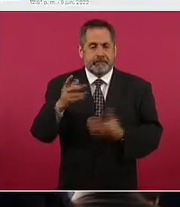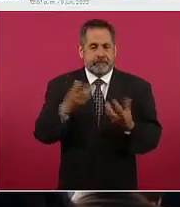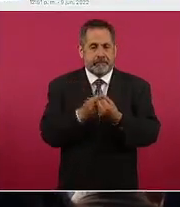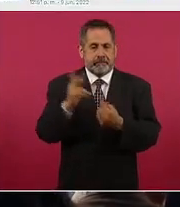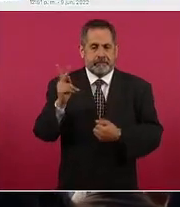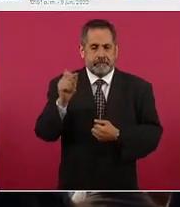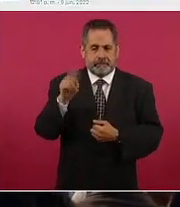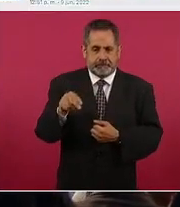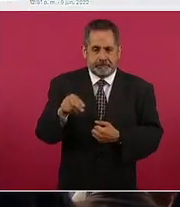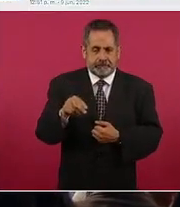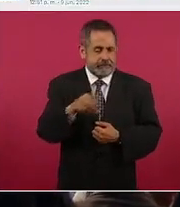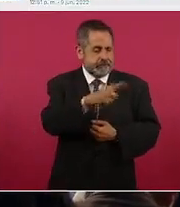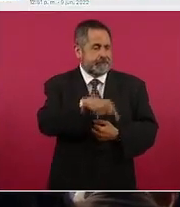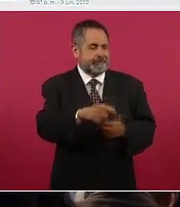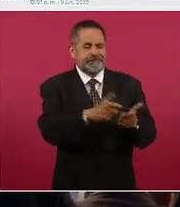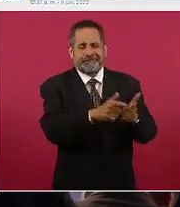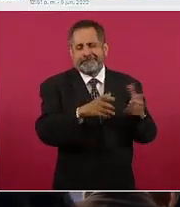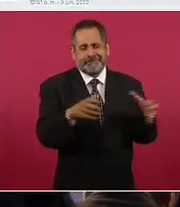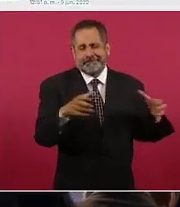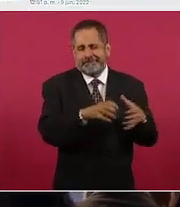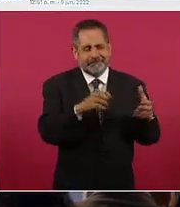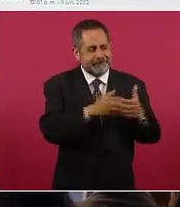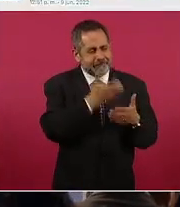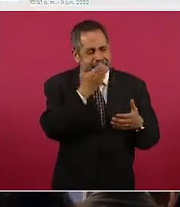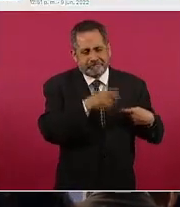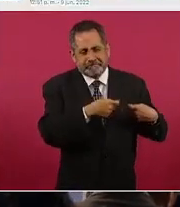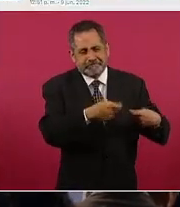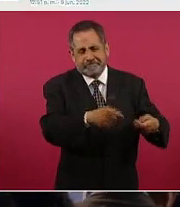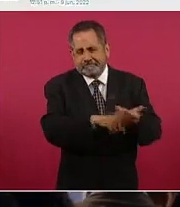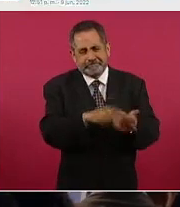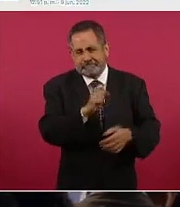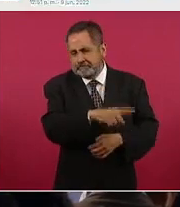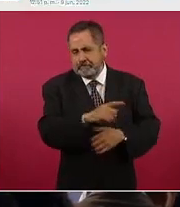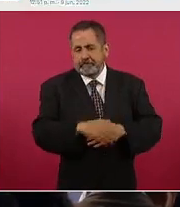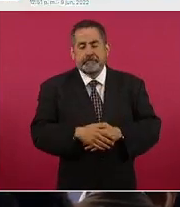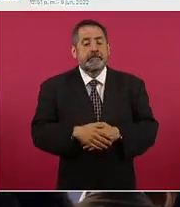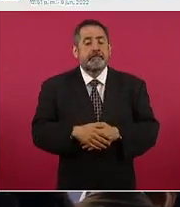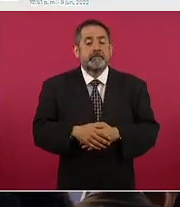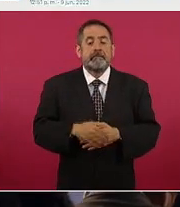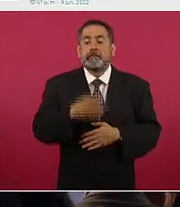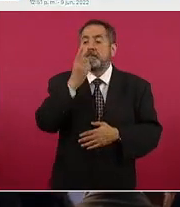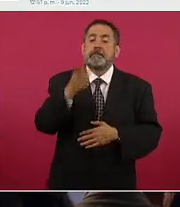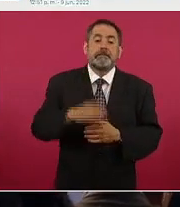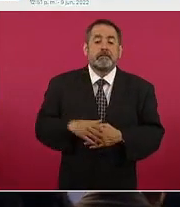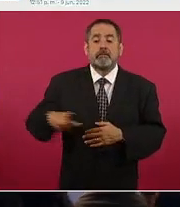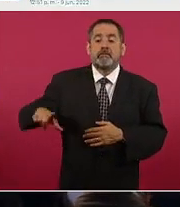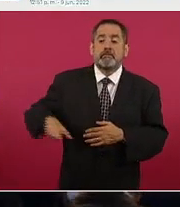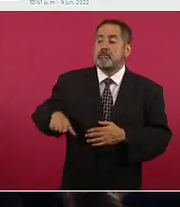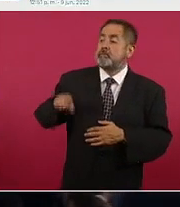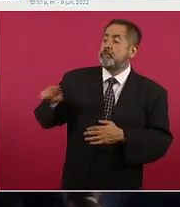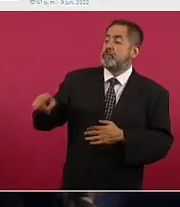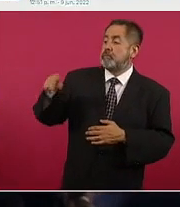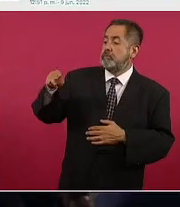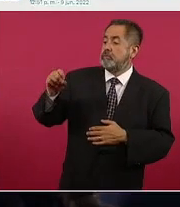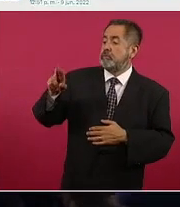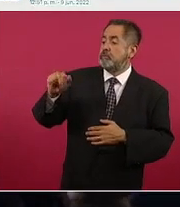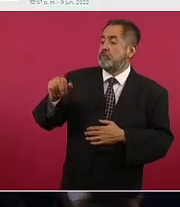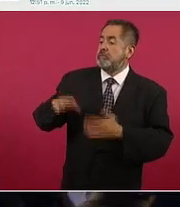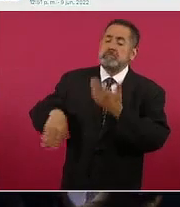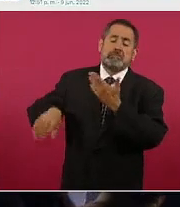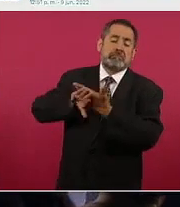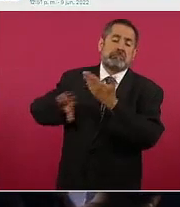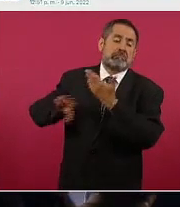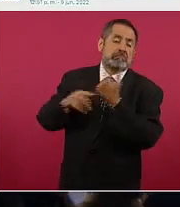todo este es el bloque conservador el gobierno de Morena se ha dedicado a atacar y